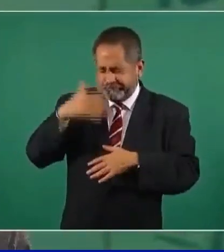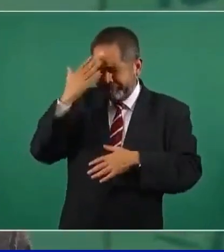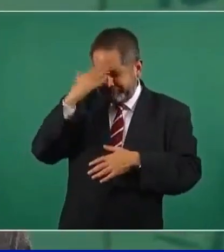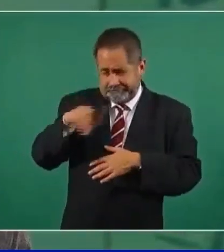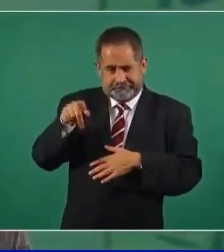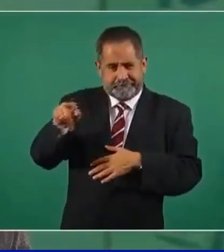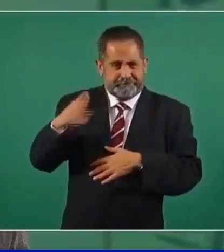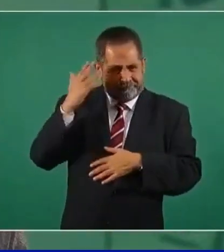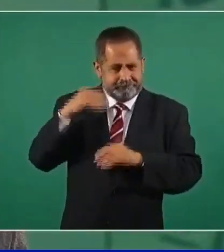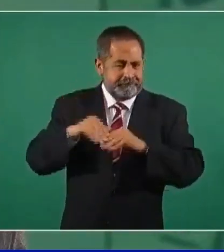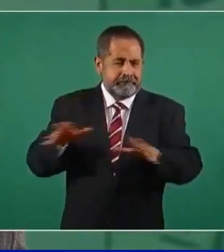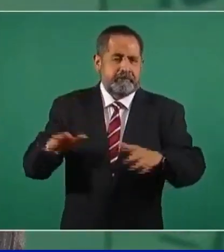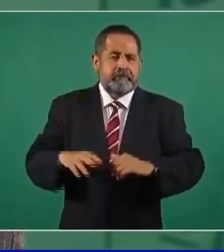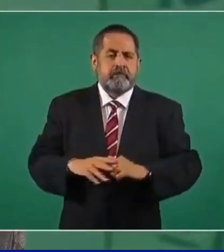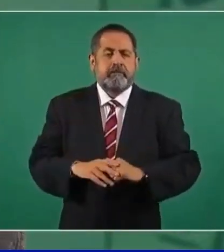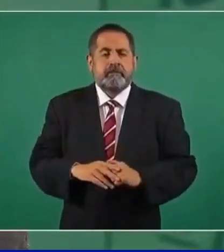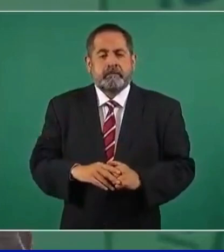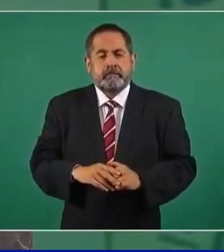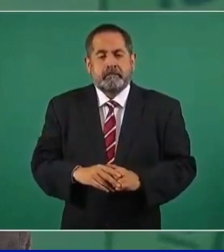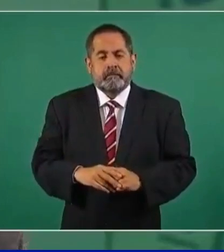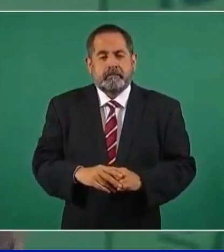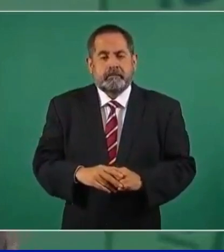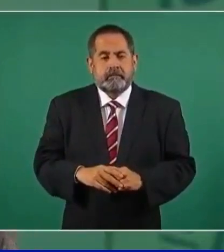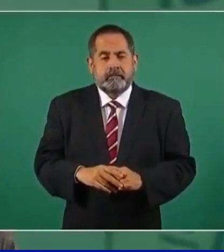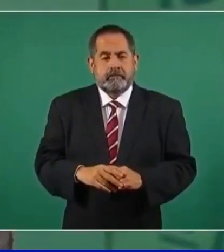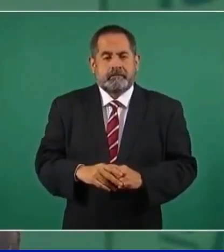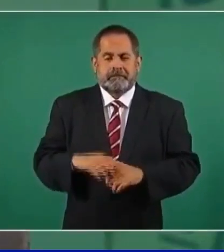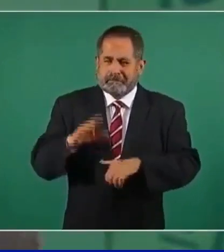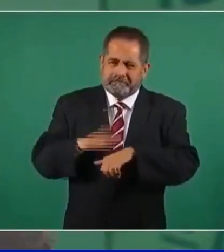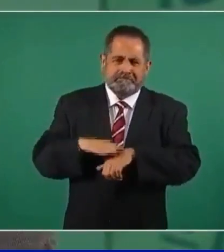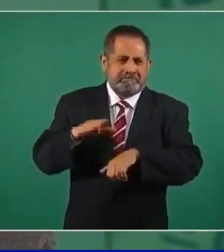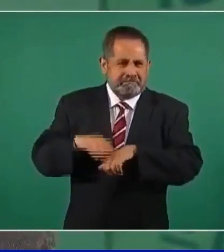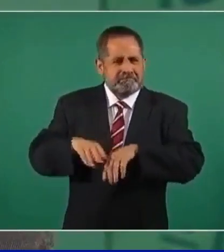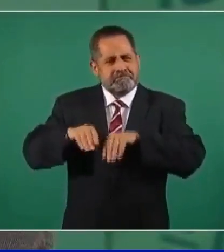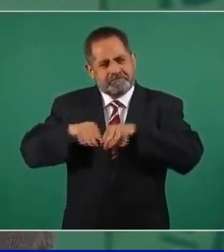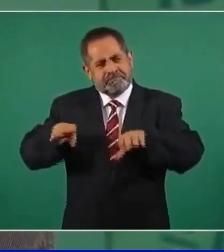cada vez más.